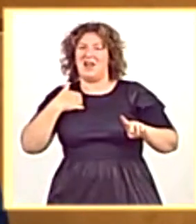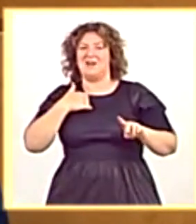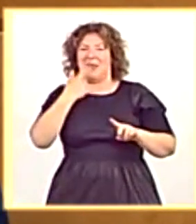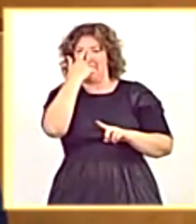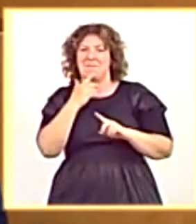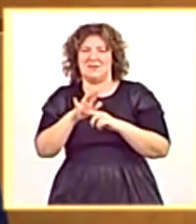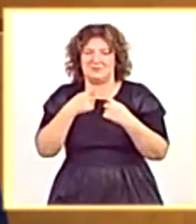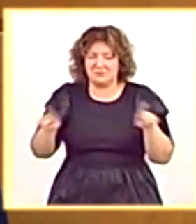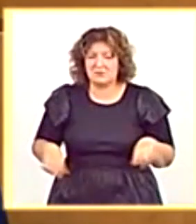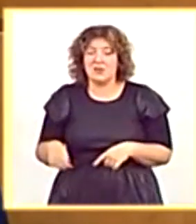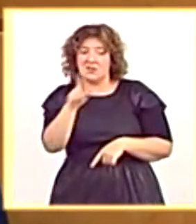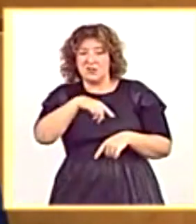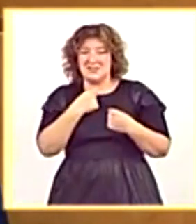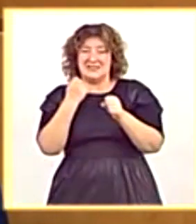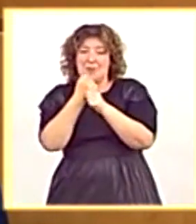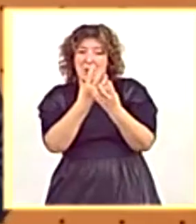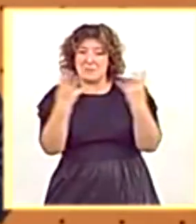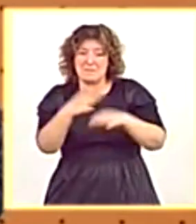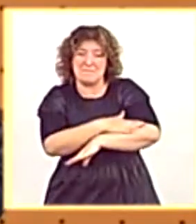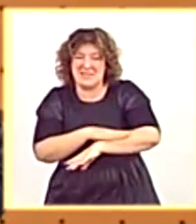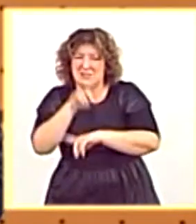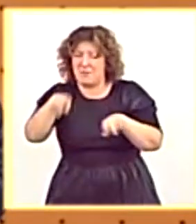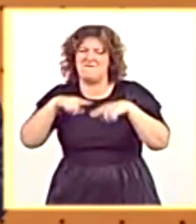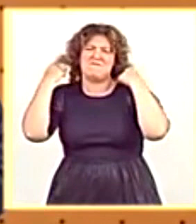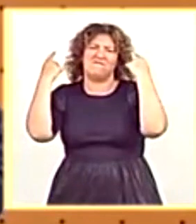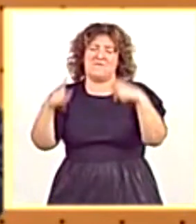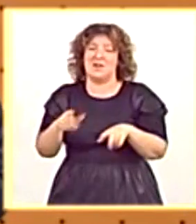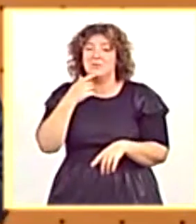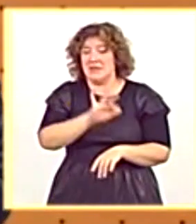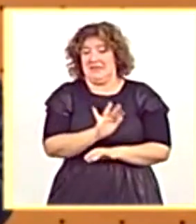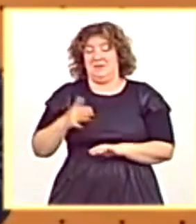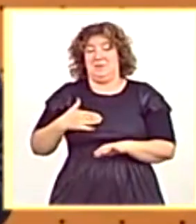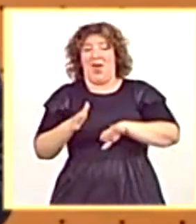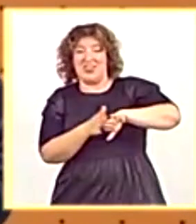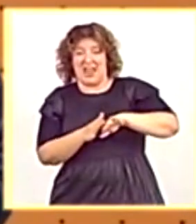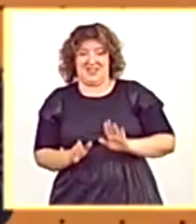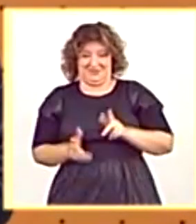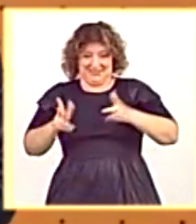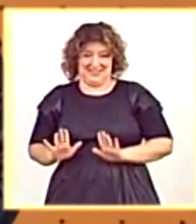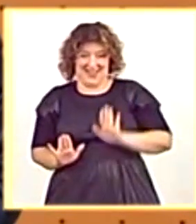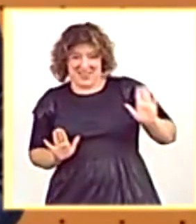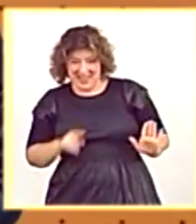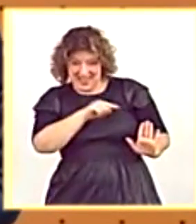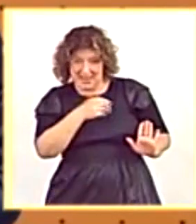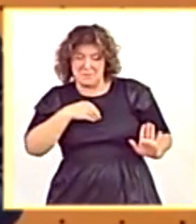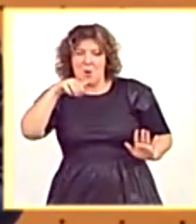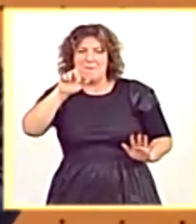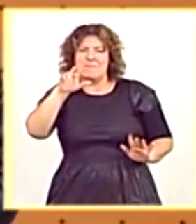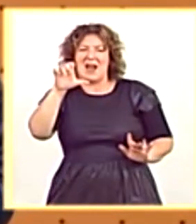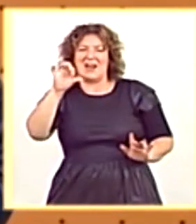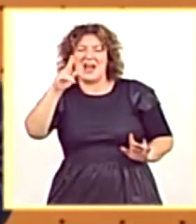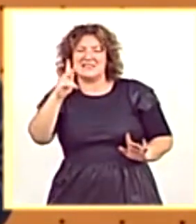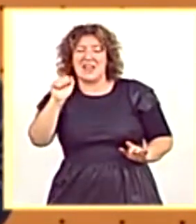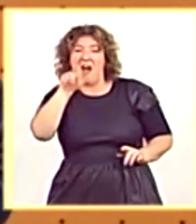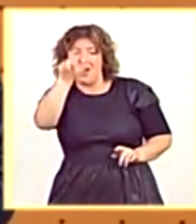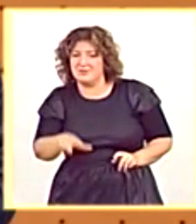no se queda corto. Es digno de usted. Empecemos con el señor Marlaska, que lo tiene usted a la izquierda. Señor Presidente, con la indignidad del ministro